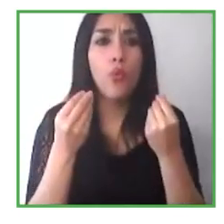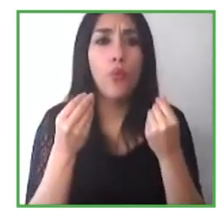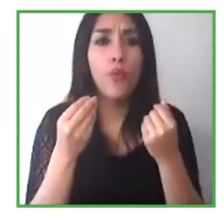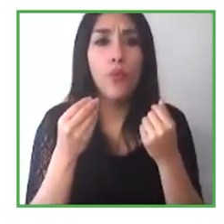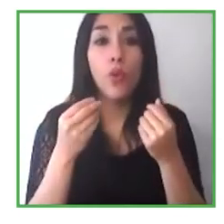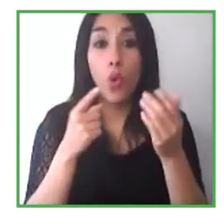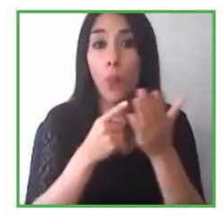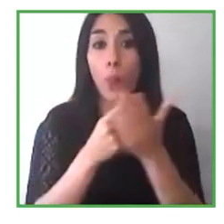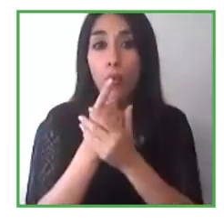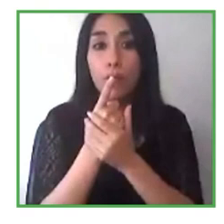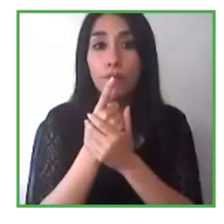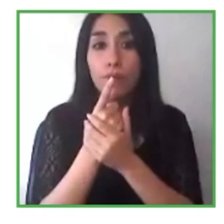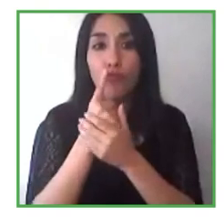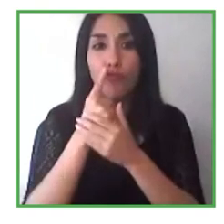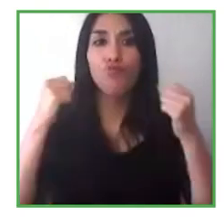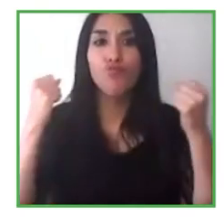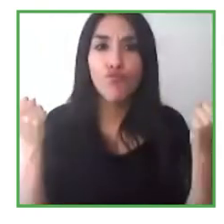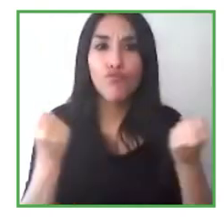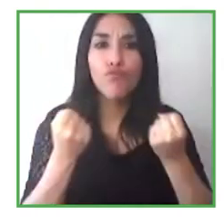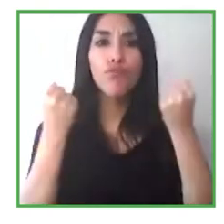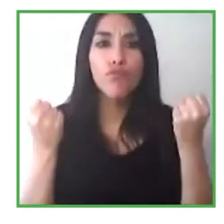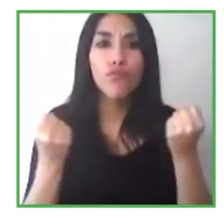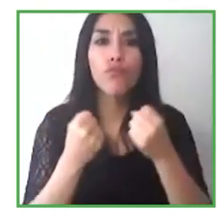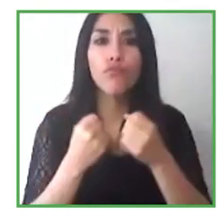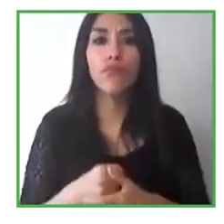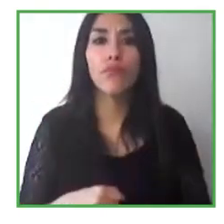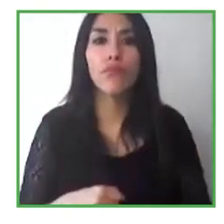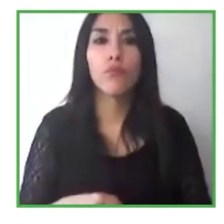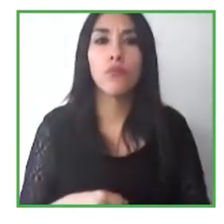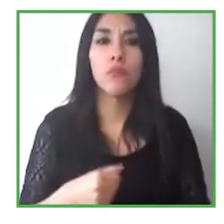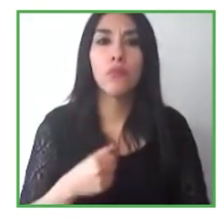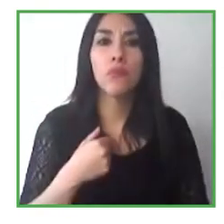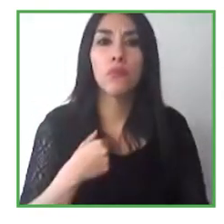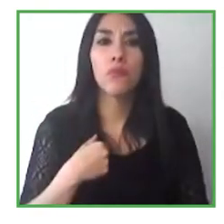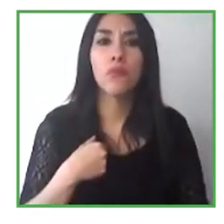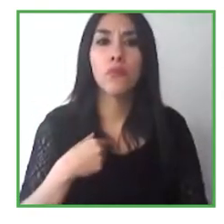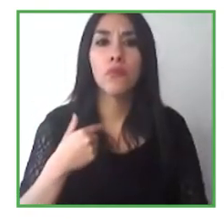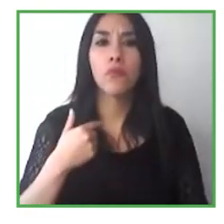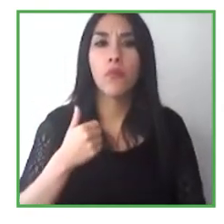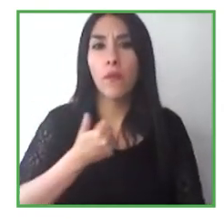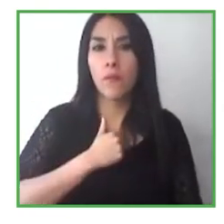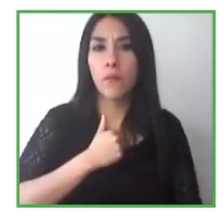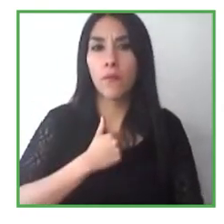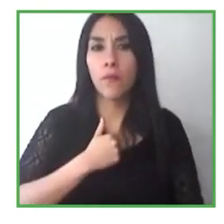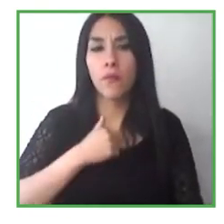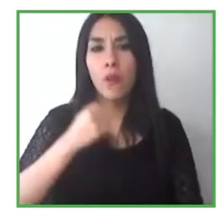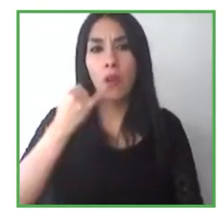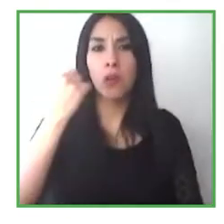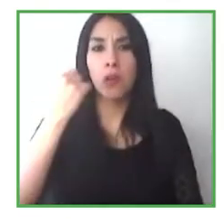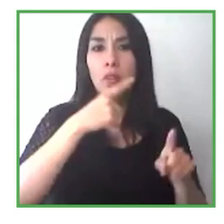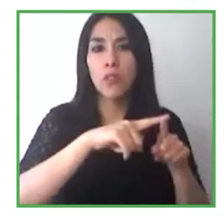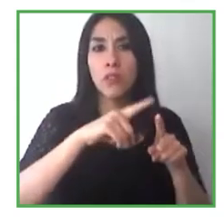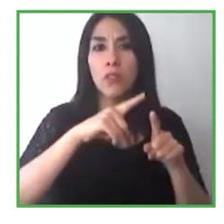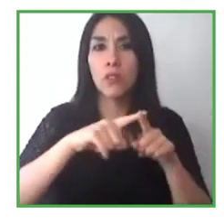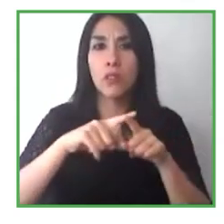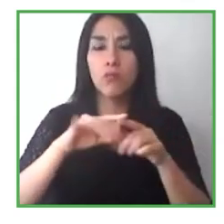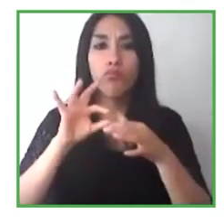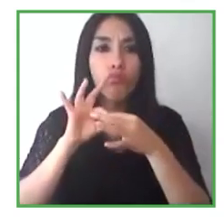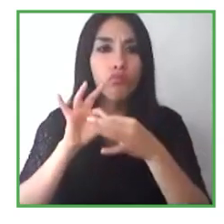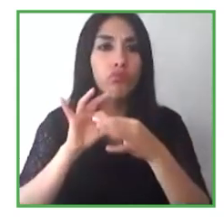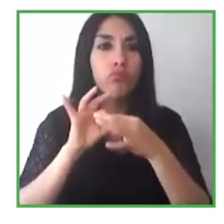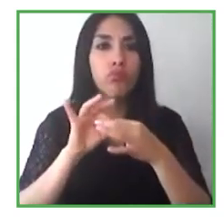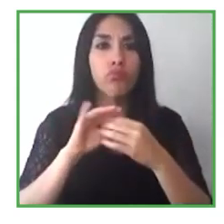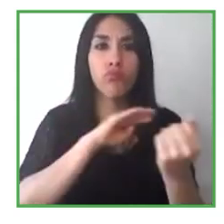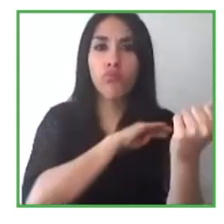impulsar, comunicar nuestro mensaje incentivado por otros, también incentivar a otros a unir fuerzas y a pensar en la tecnología como una